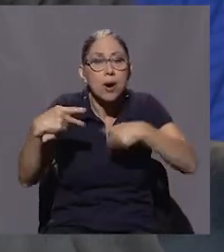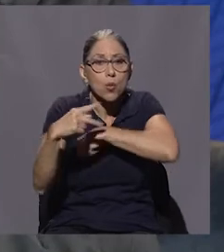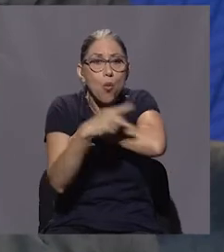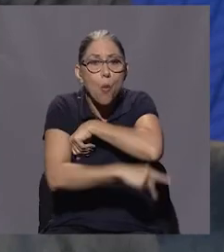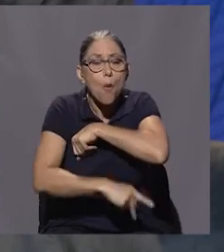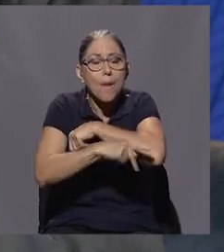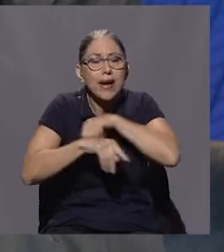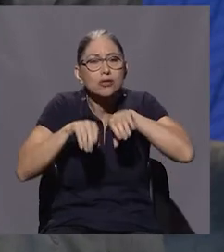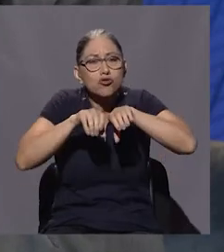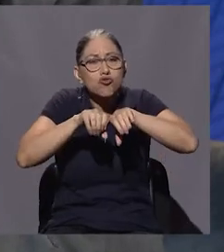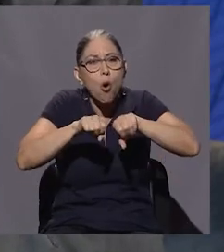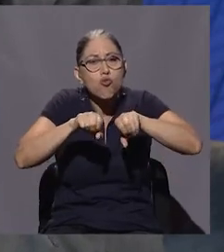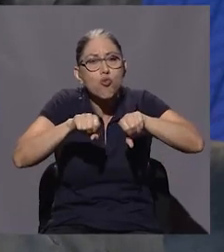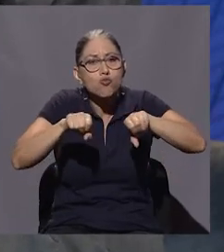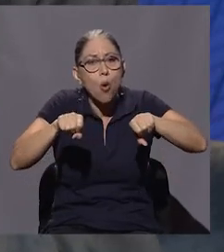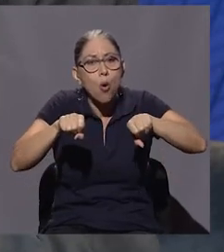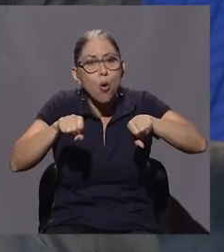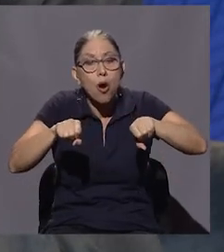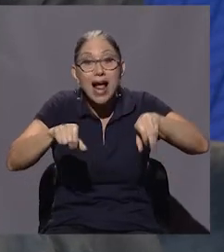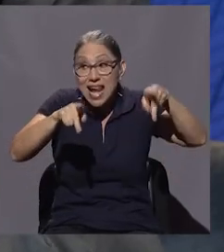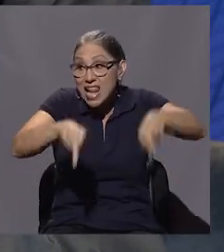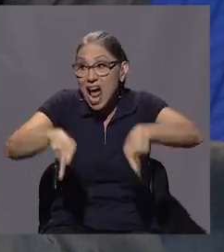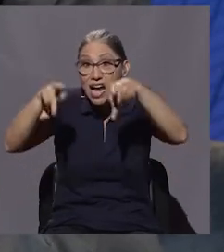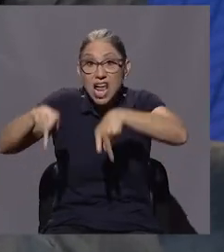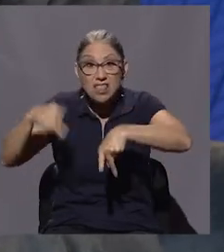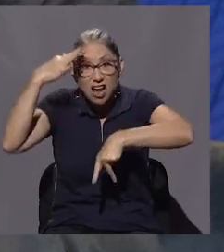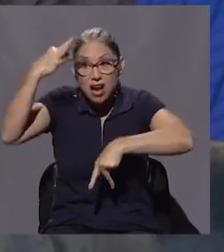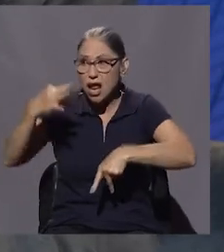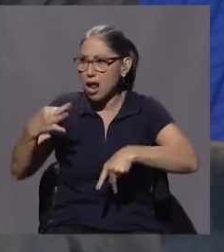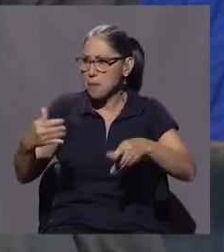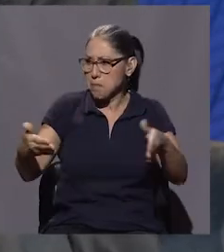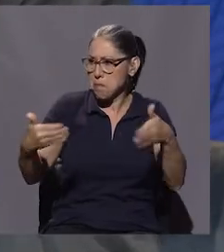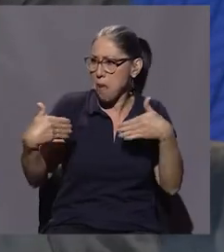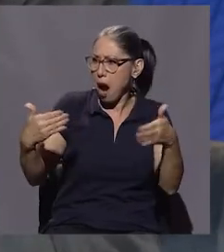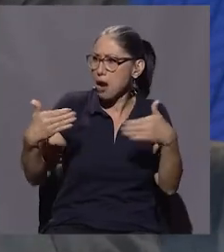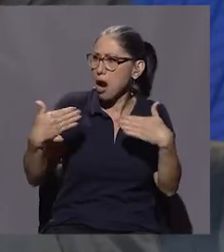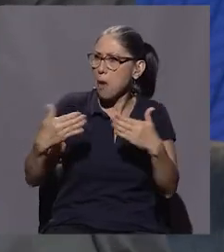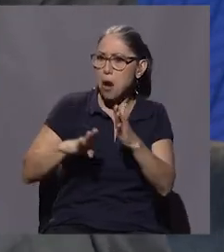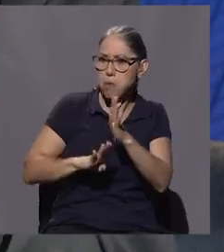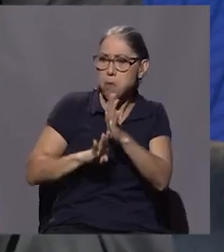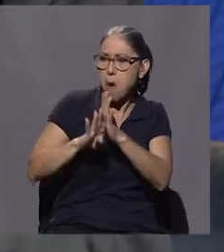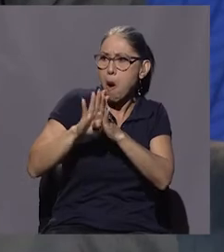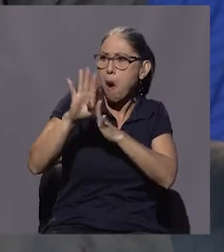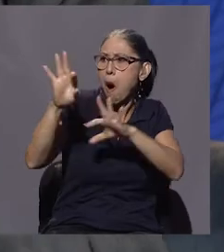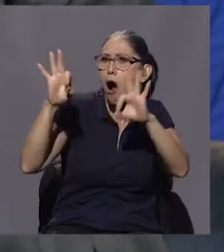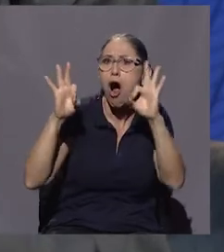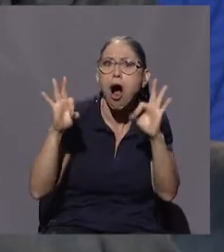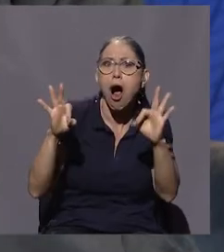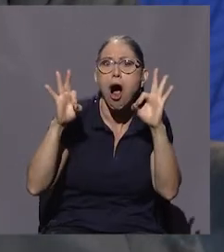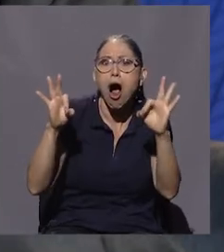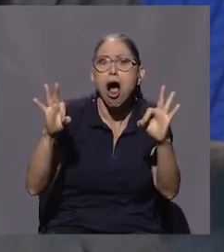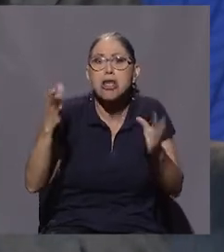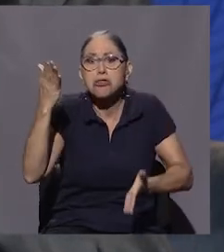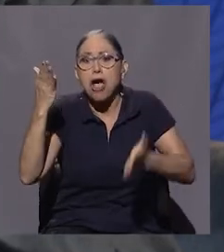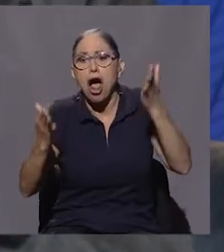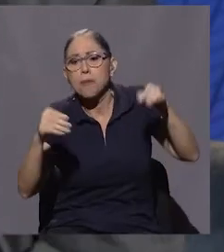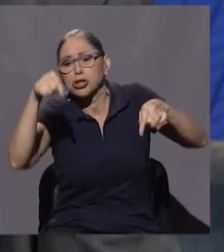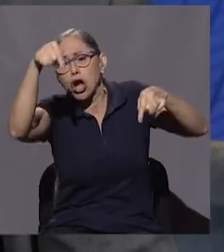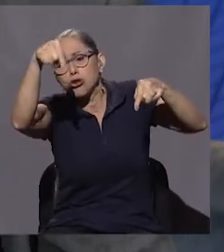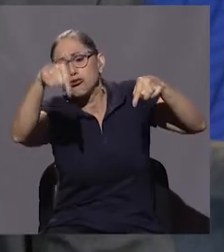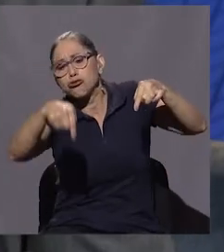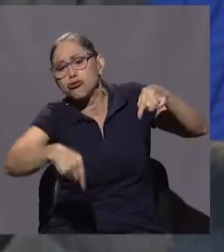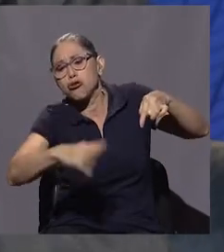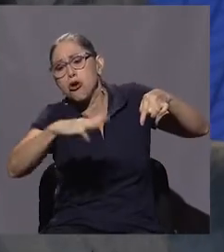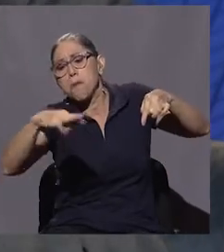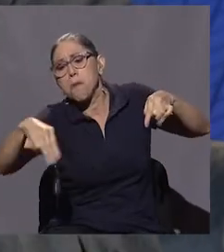corrupto, porque la gente cree que el desarrollo de Panamá es porque no se tienen un pozo de petróleo en el fondo del